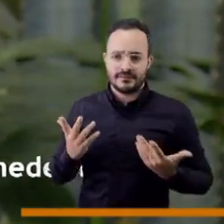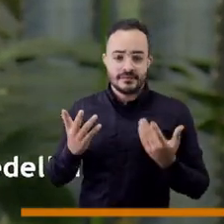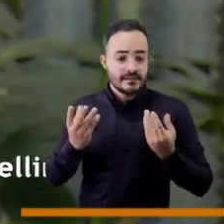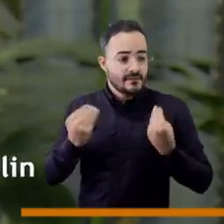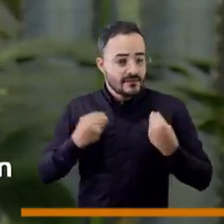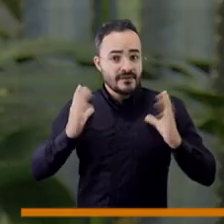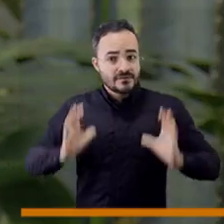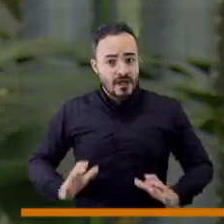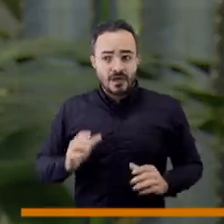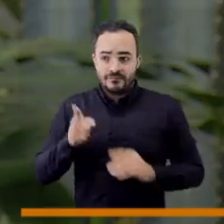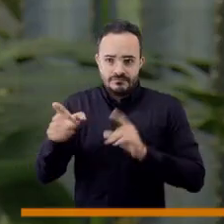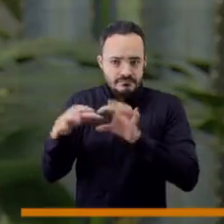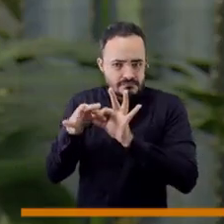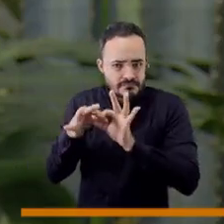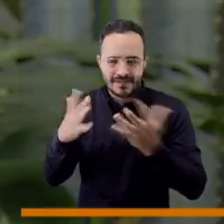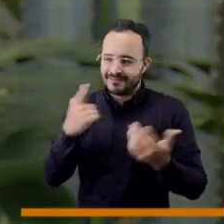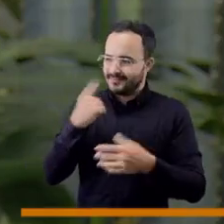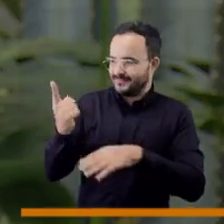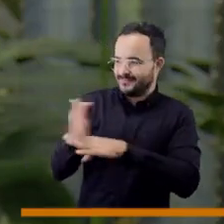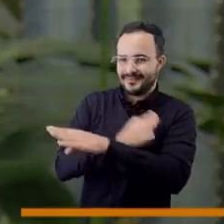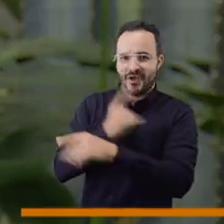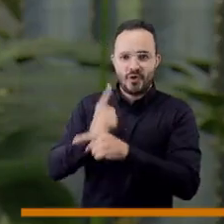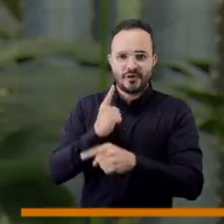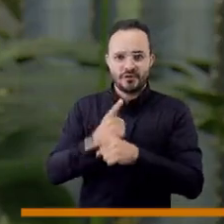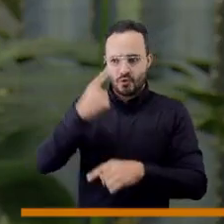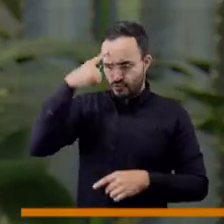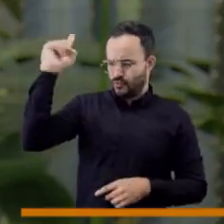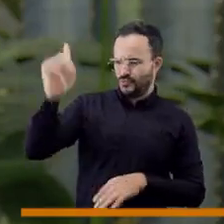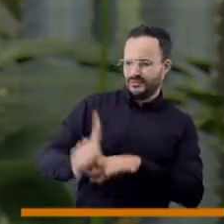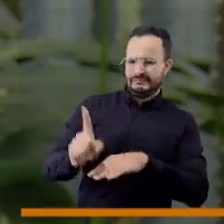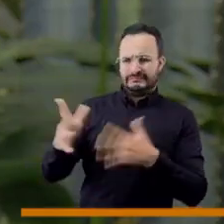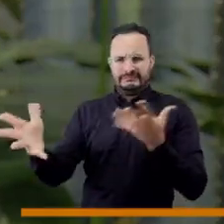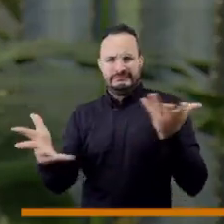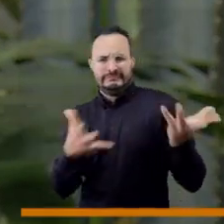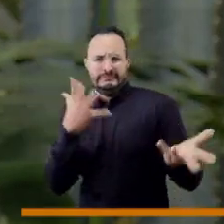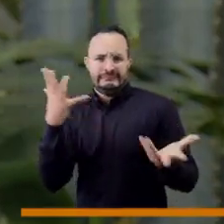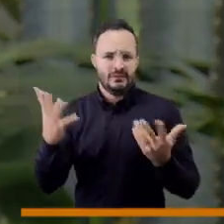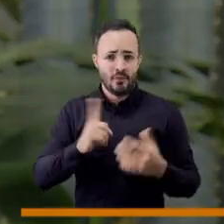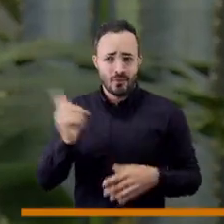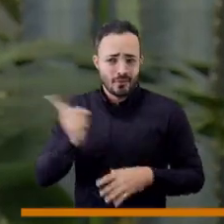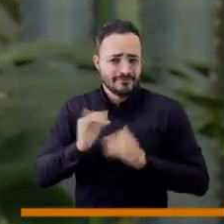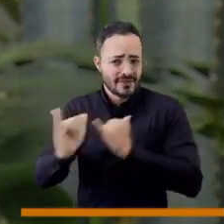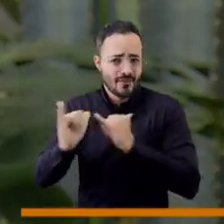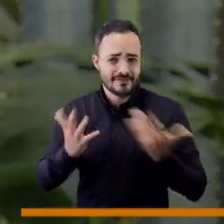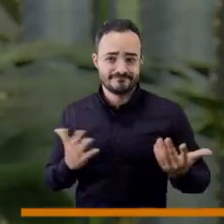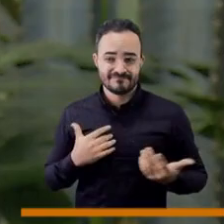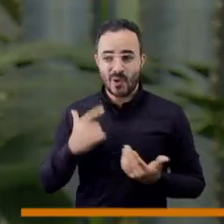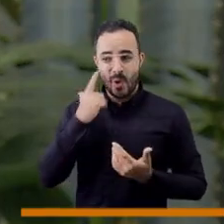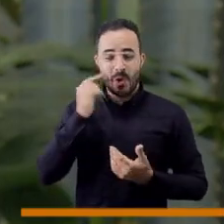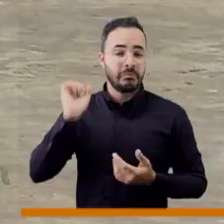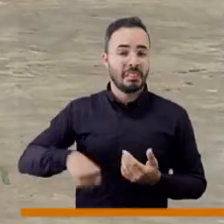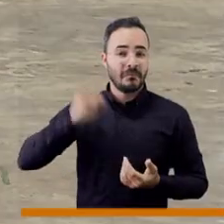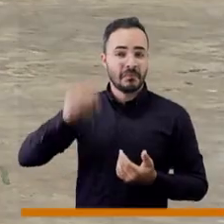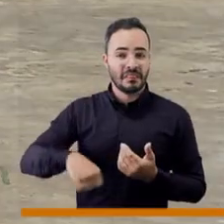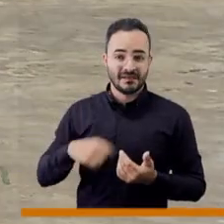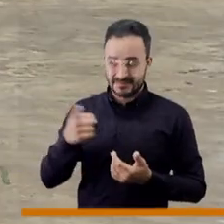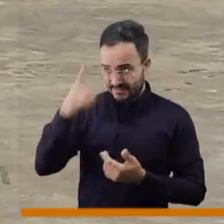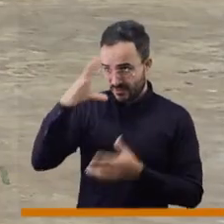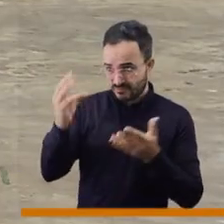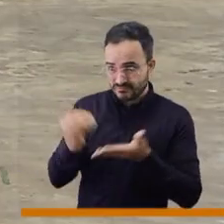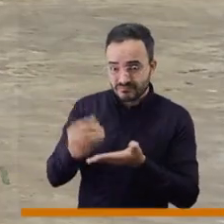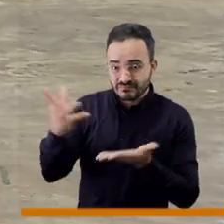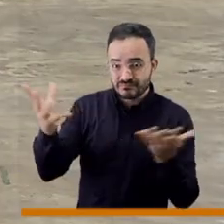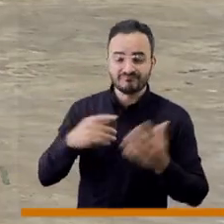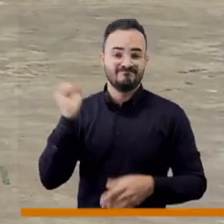conciudadanos, y como decía el concejal, no son marcianos, no brotan de la tierra. Es hora de abandonar la indiferencia, papá